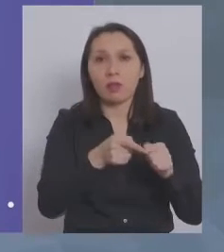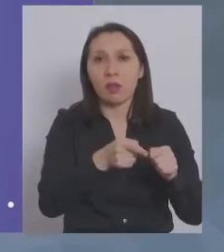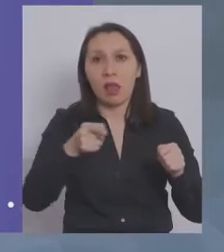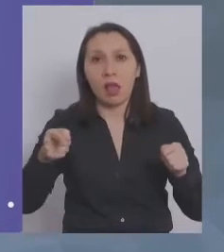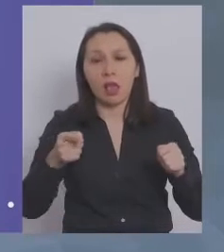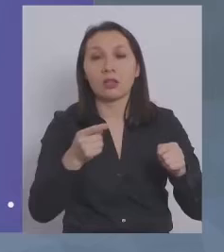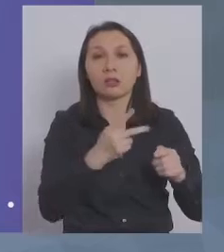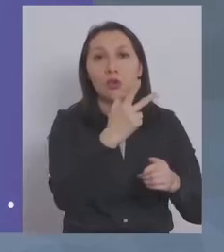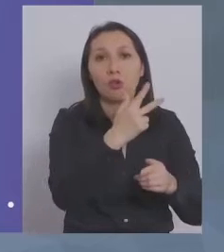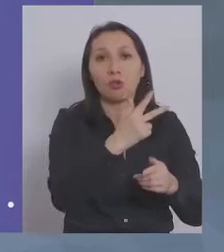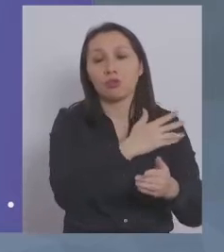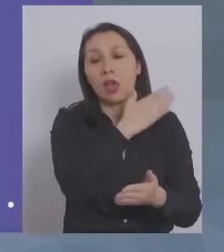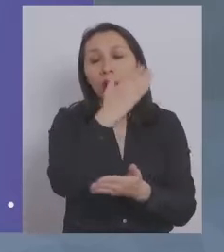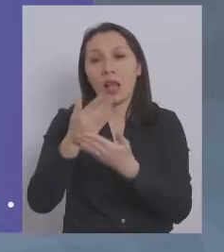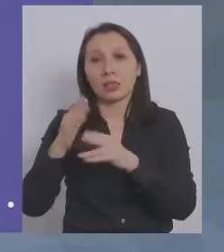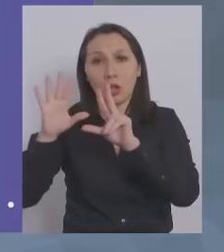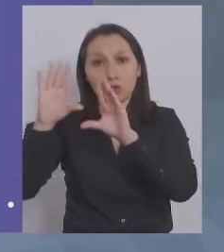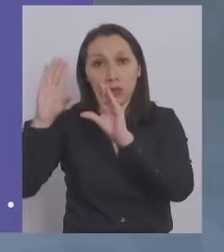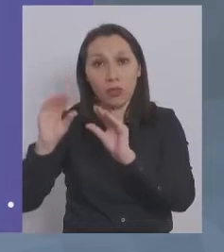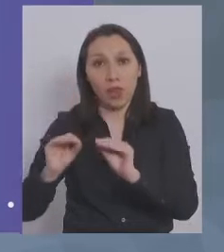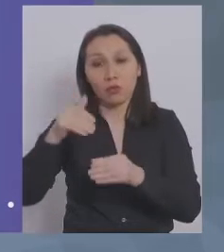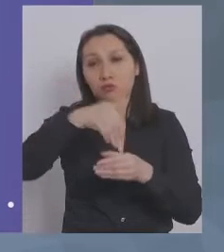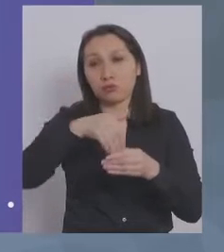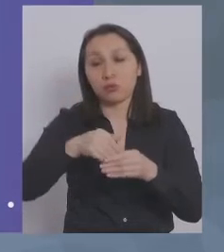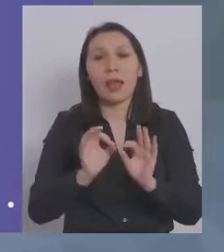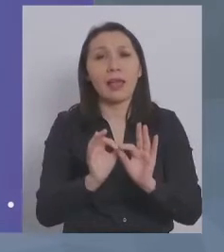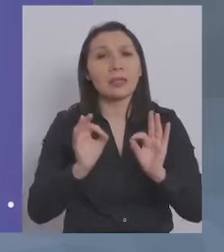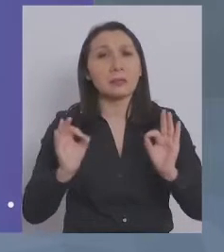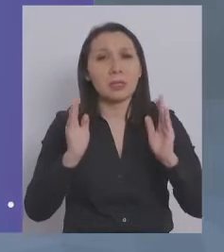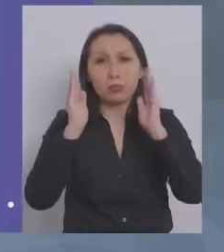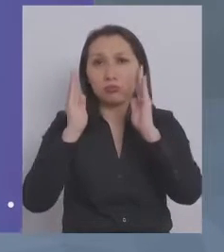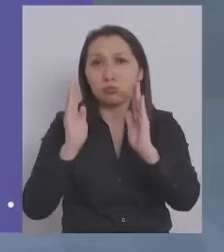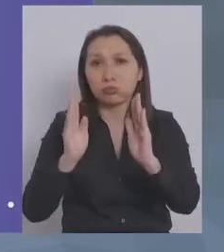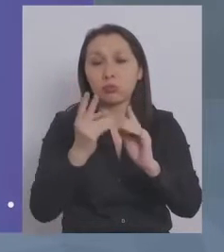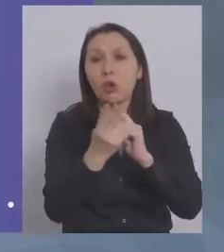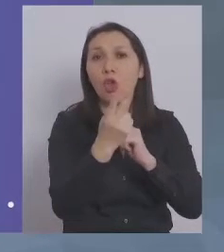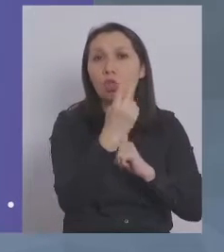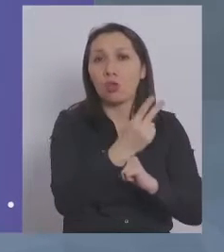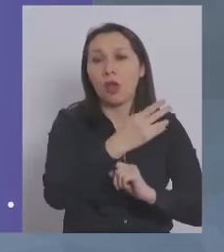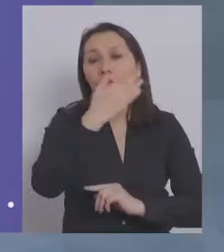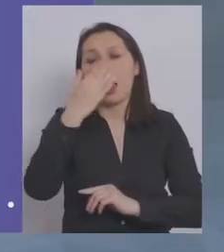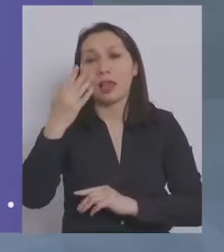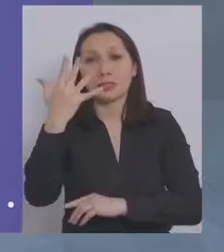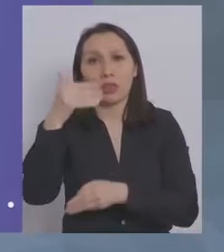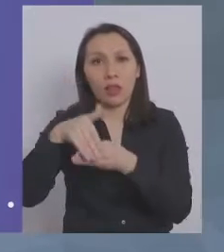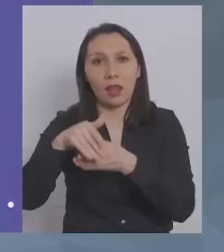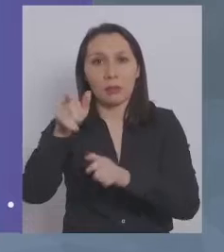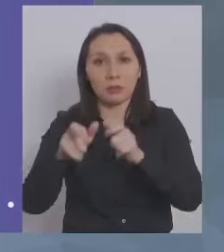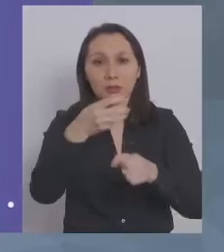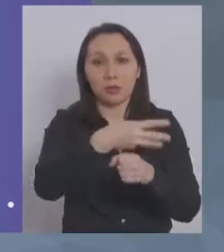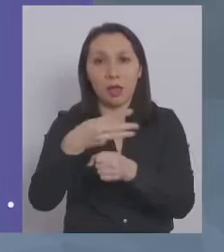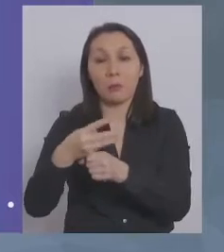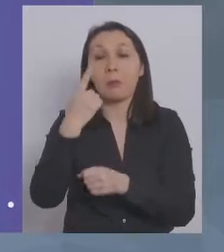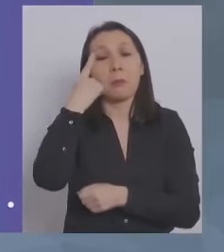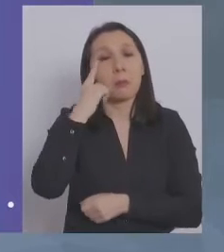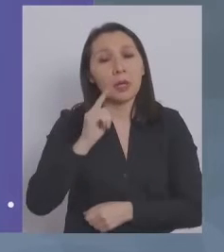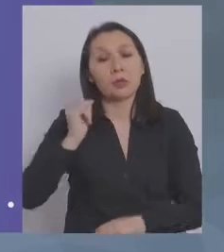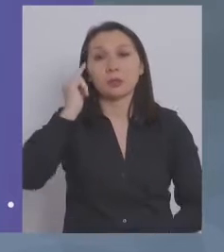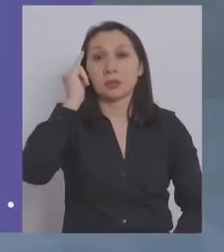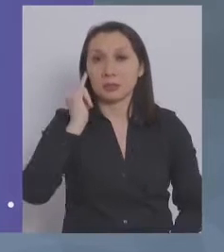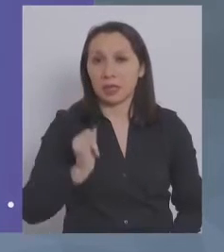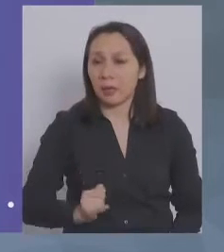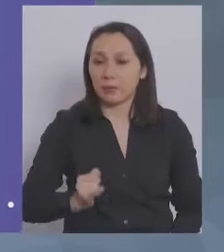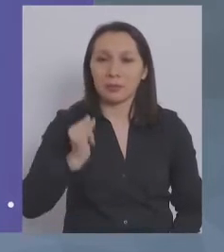de las 8 a las 8 de la noche, con un horario especial de las 2 a las 5 de la tarde para las personas mayores. Pero siempre,